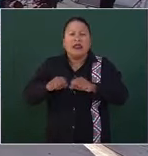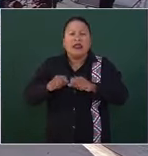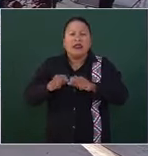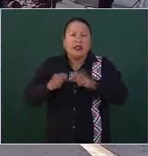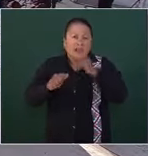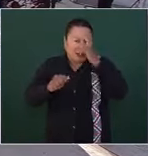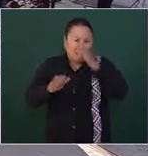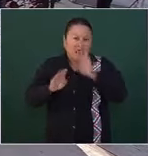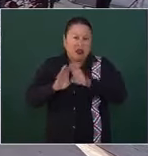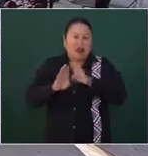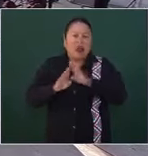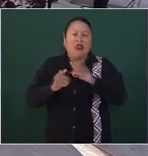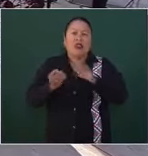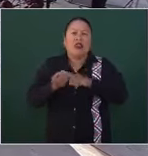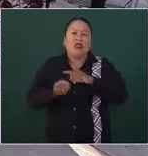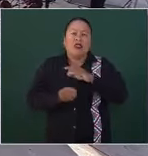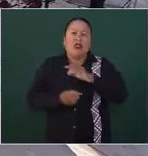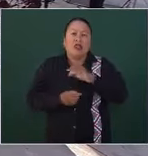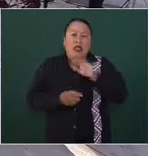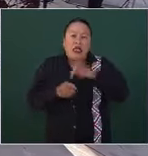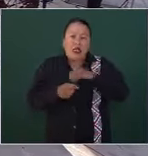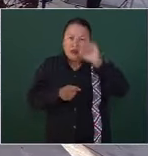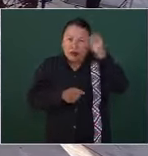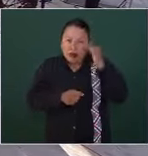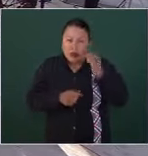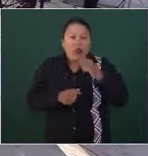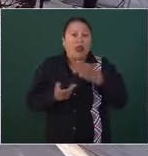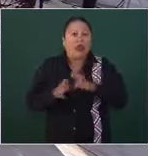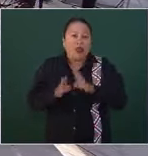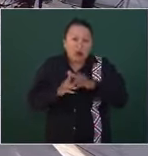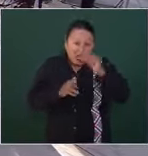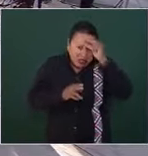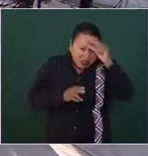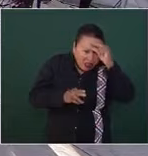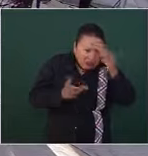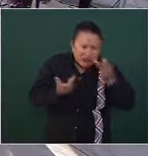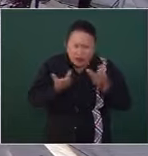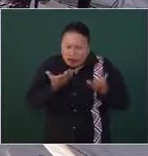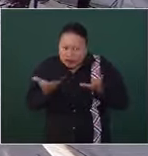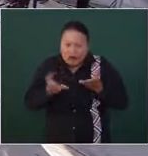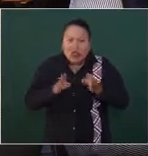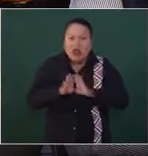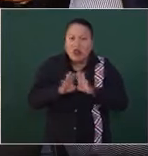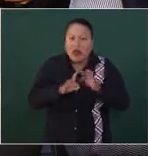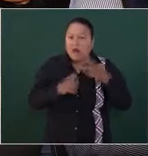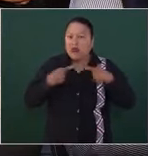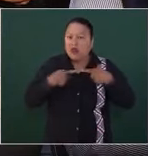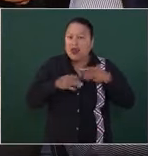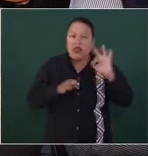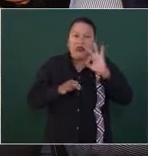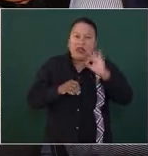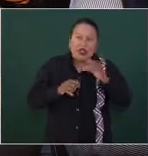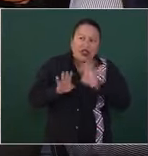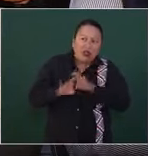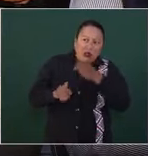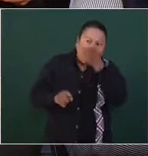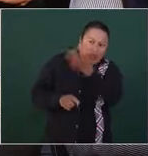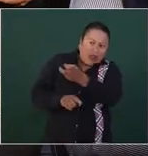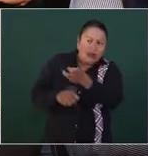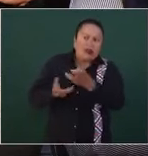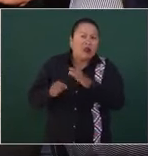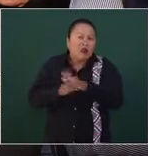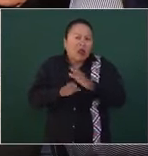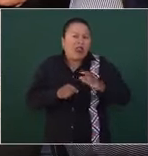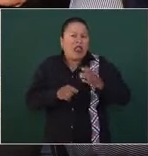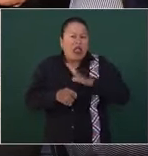prioritario en Culiacán. Fortuito, inteligencia, si lo pusieron como dicen. Si nos pudiera comentar qué información